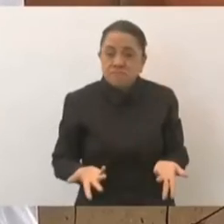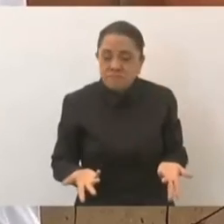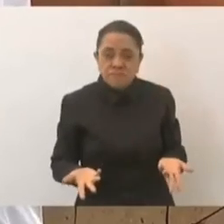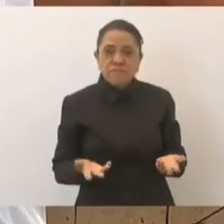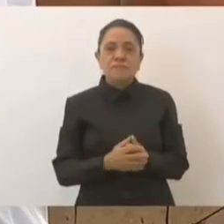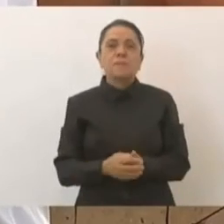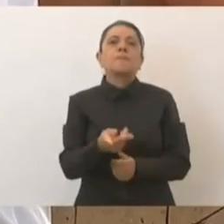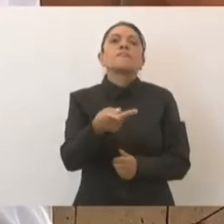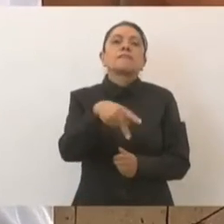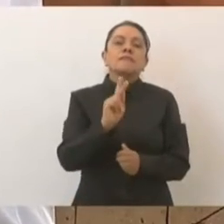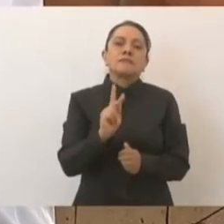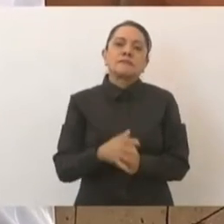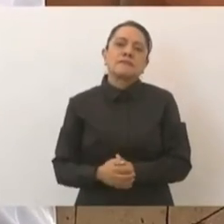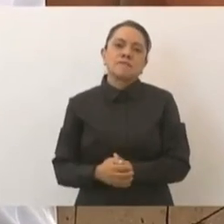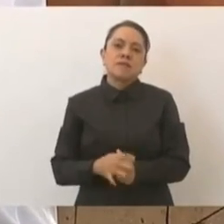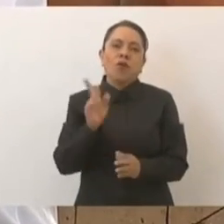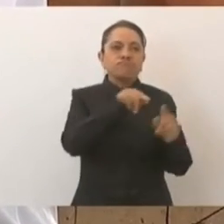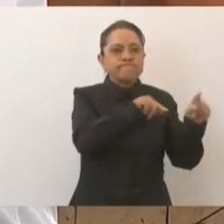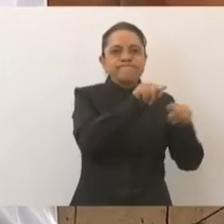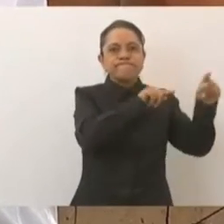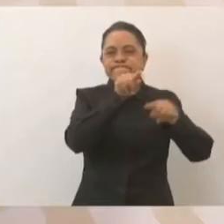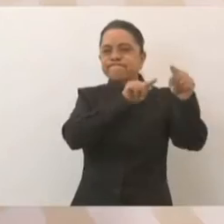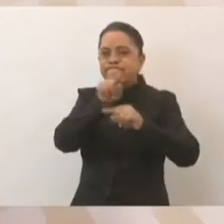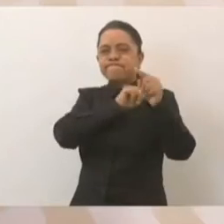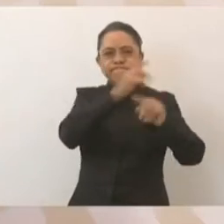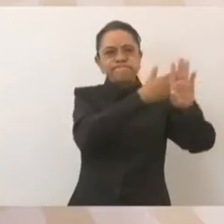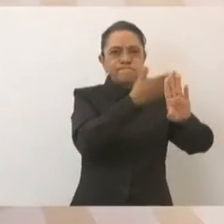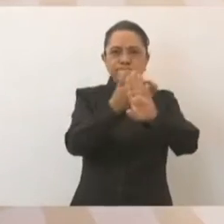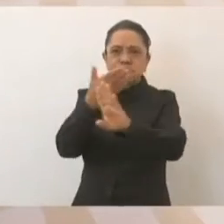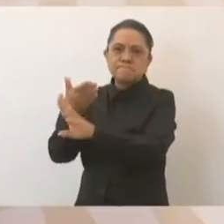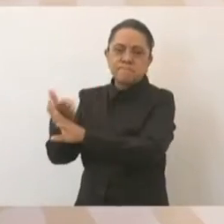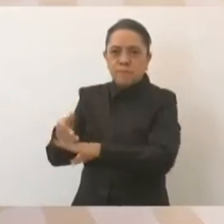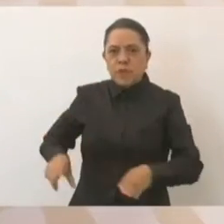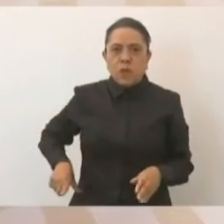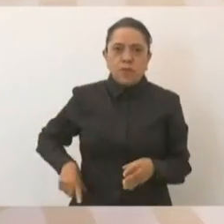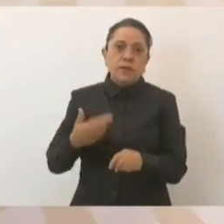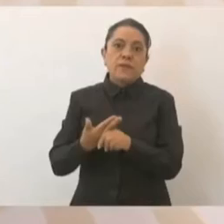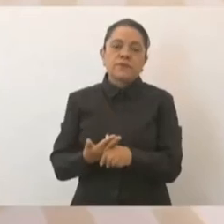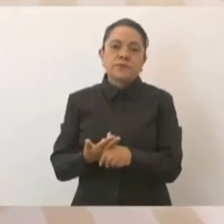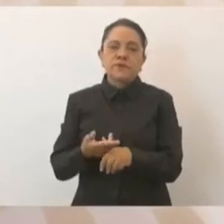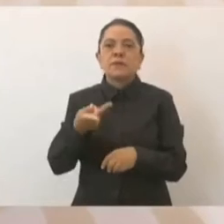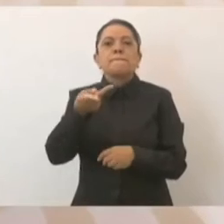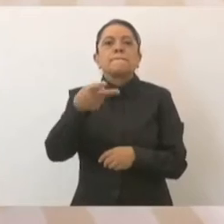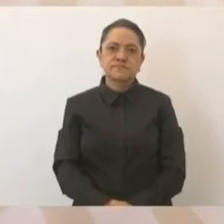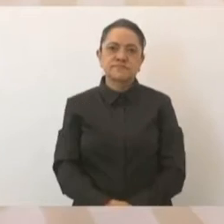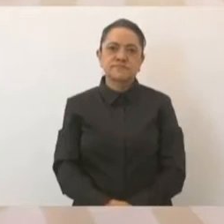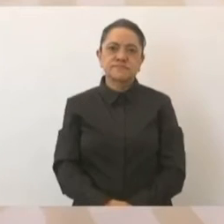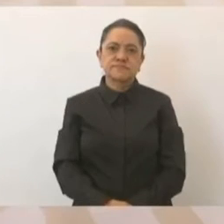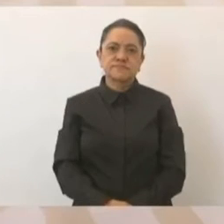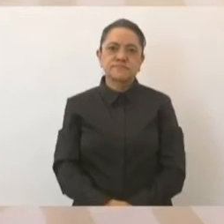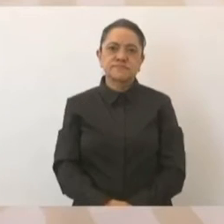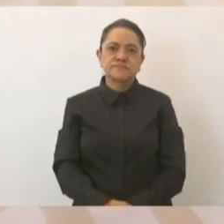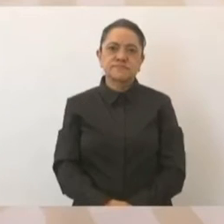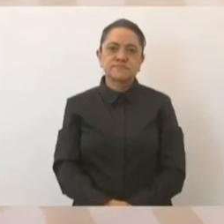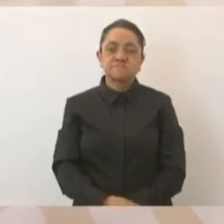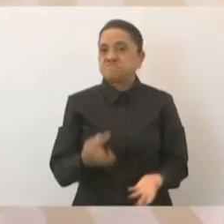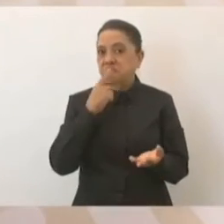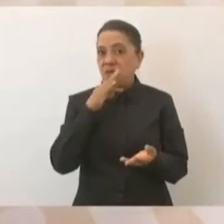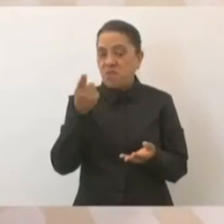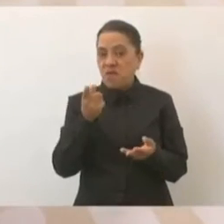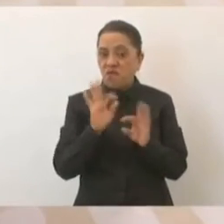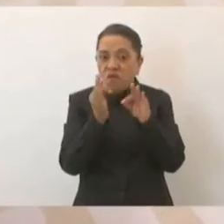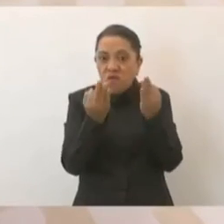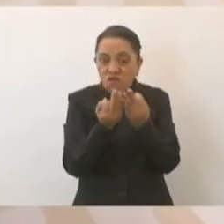Están atacando constantemente al gobernador, pero la mejor receta